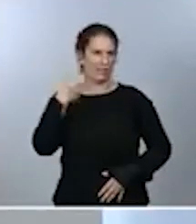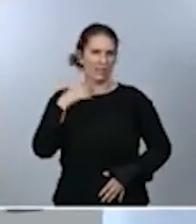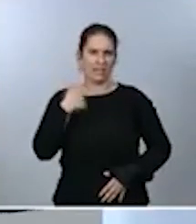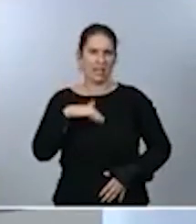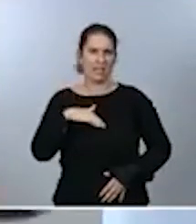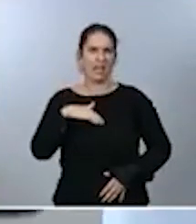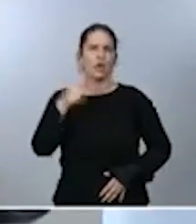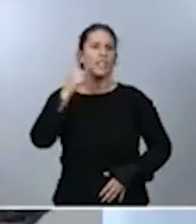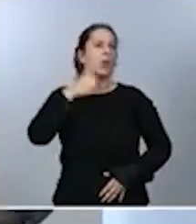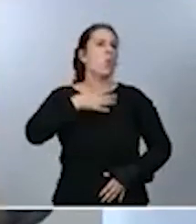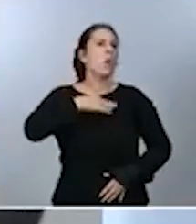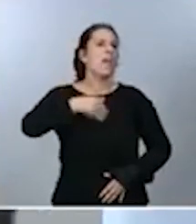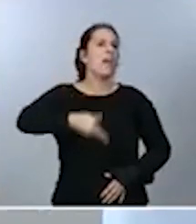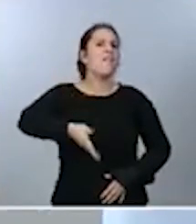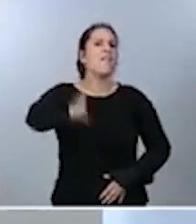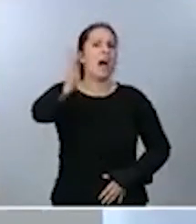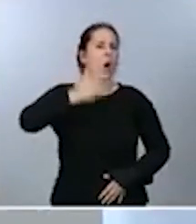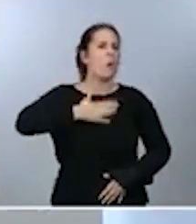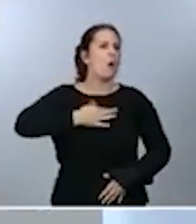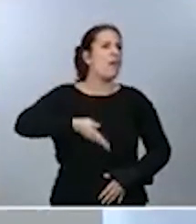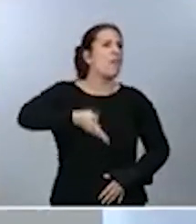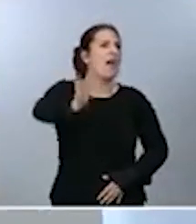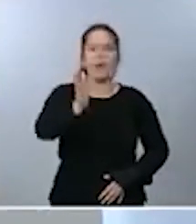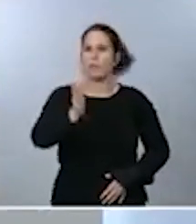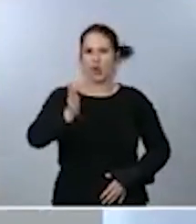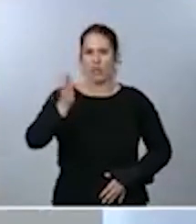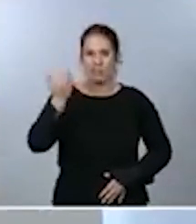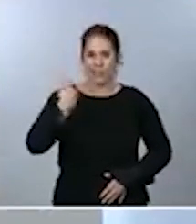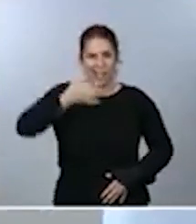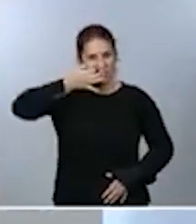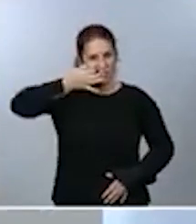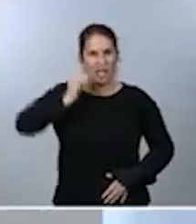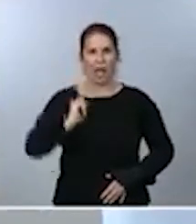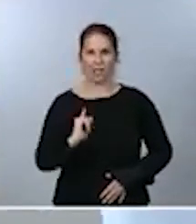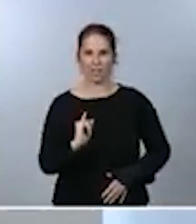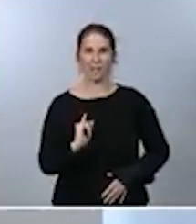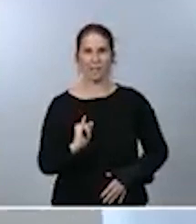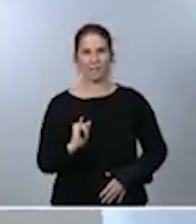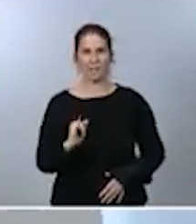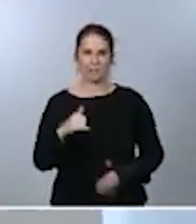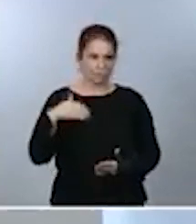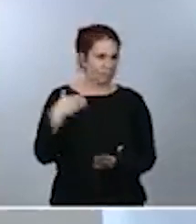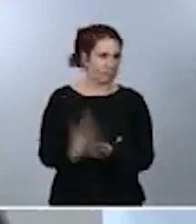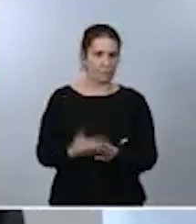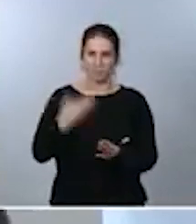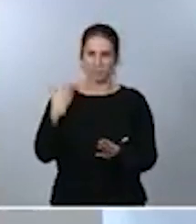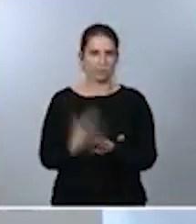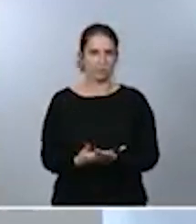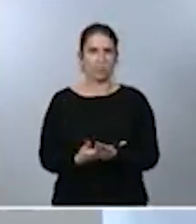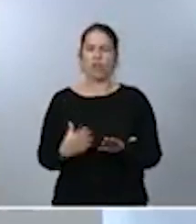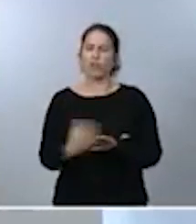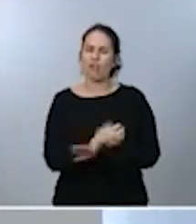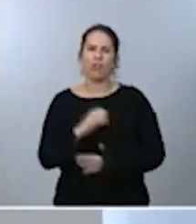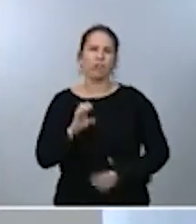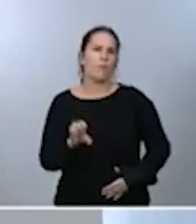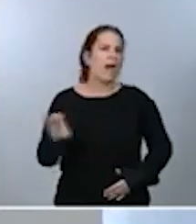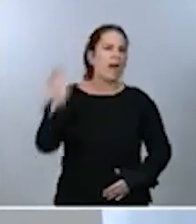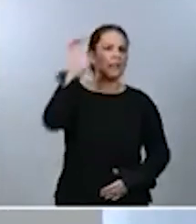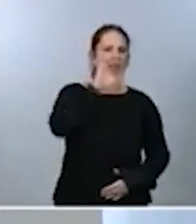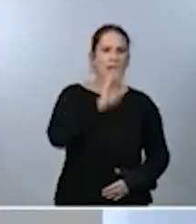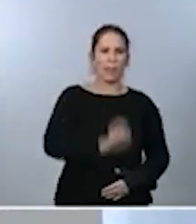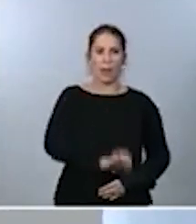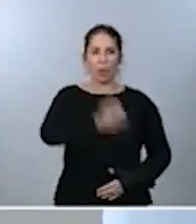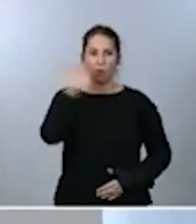llegar, una amenaza, es ya una realidad en toda Europa. Es la constatación de que en todos los países europeos, también en